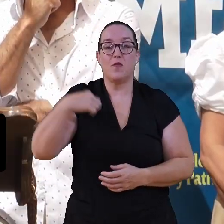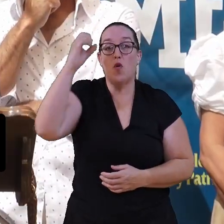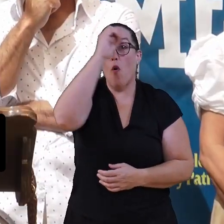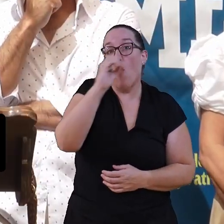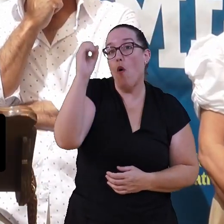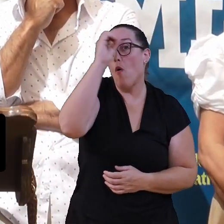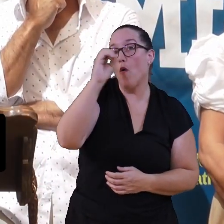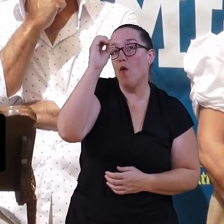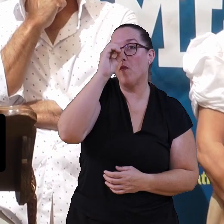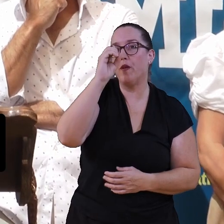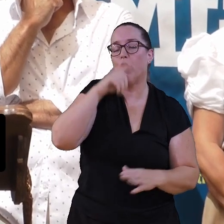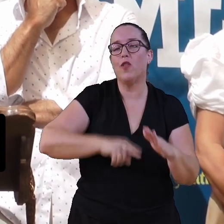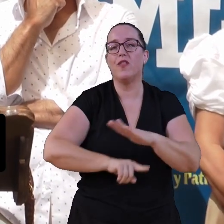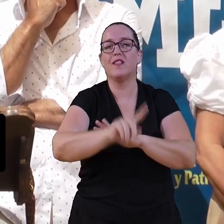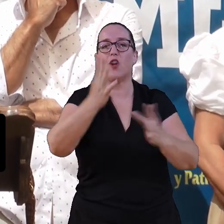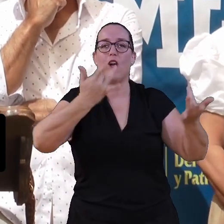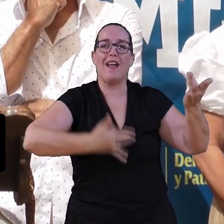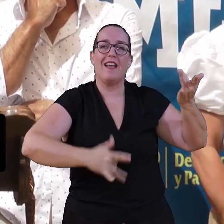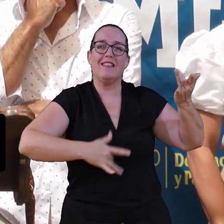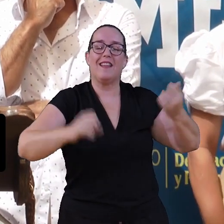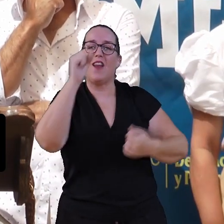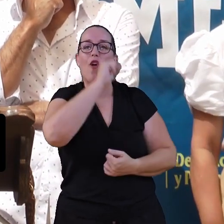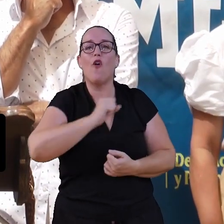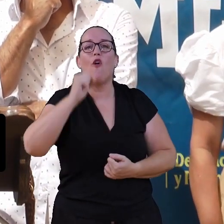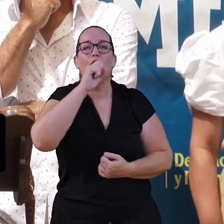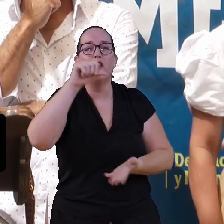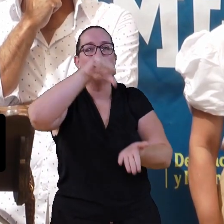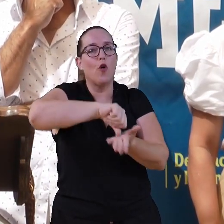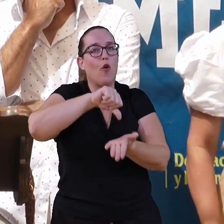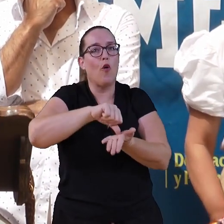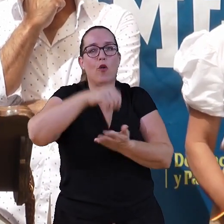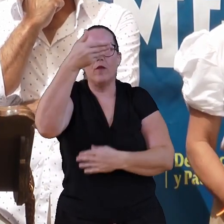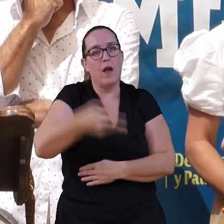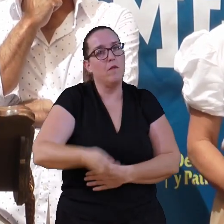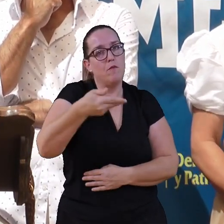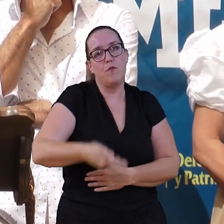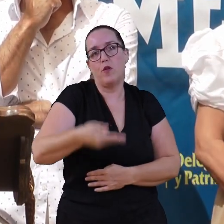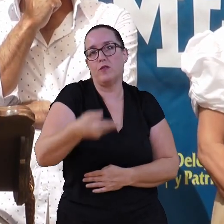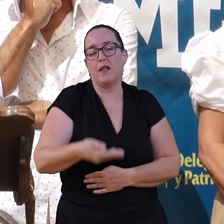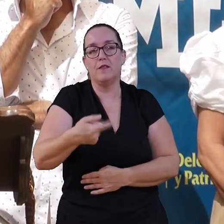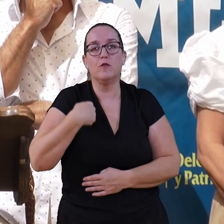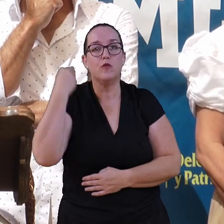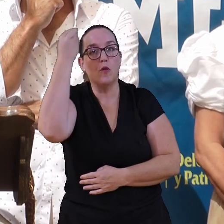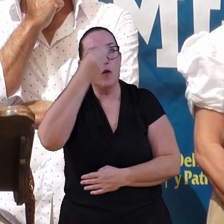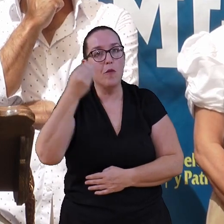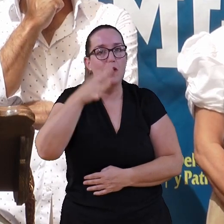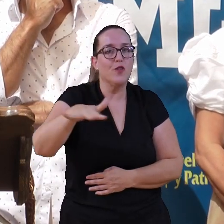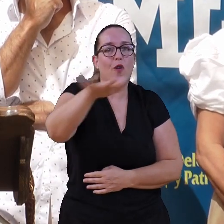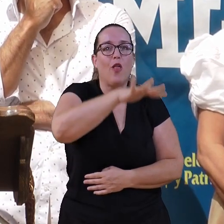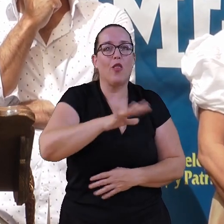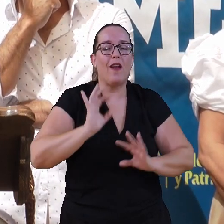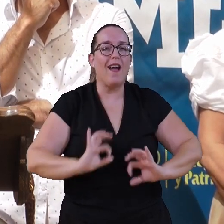Creo que el desarrollo de la guitarra flamenca de concierto Córdoba ha sido uno de los pilares fundamentales y creo que estamos en el sitio ideal